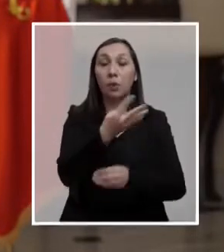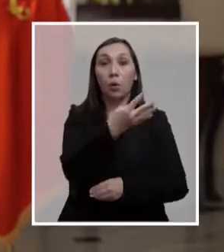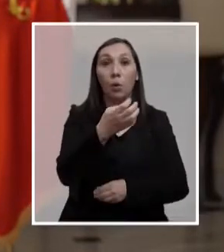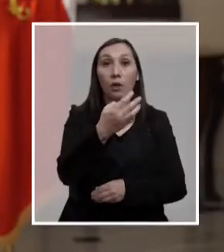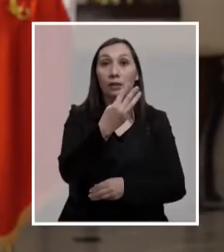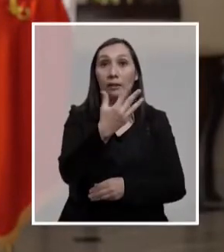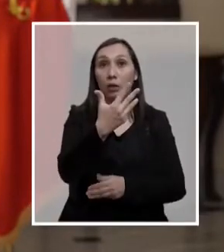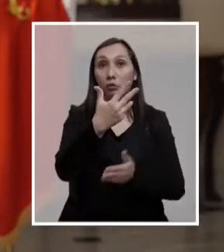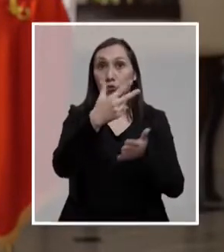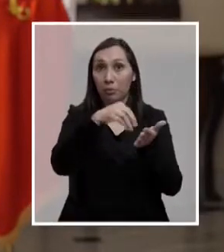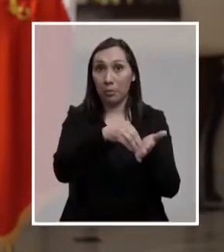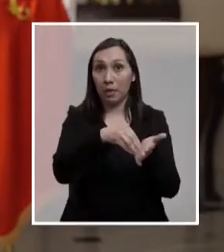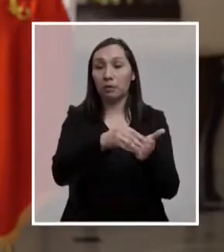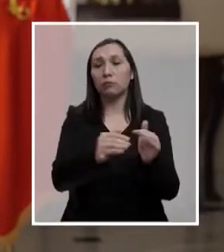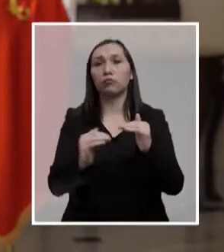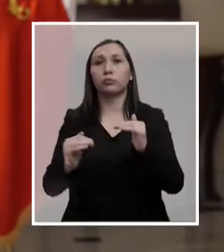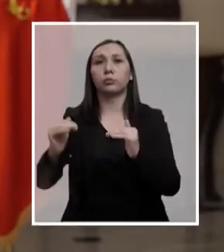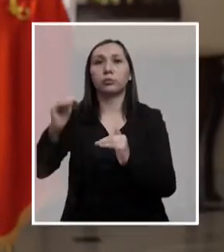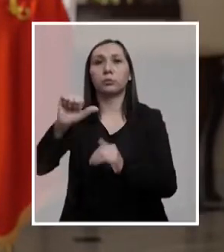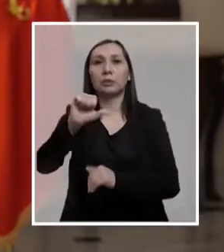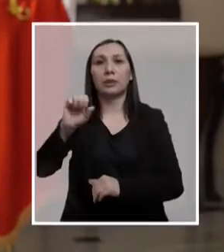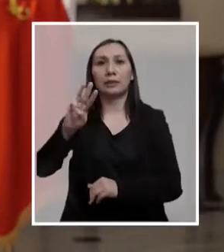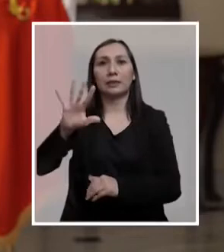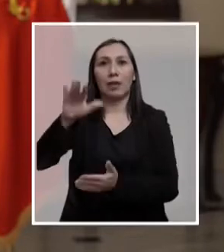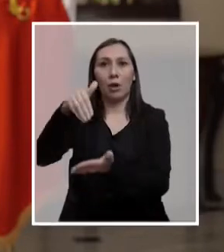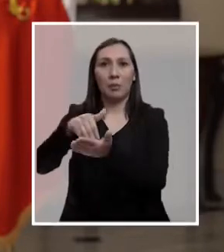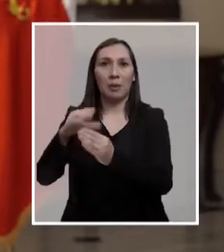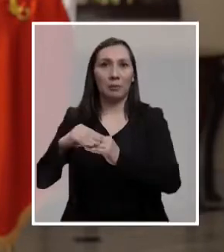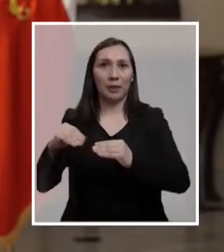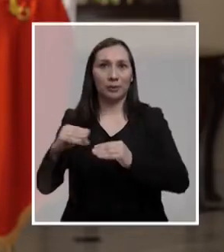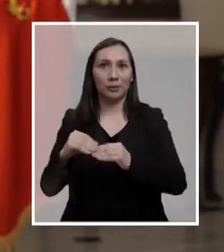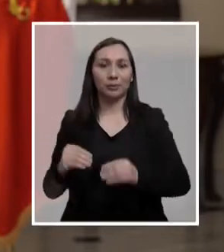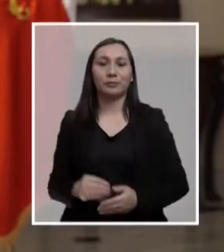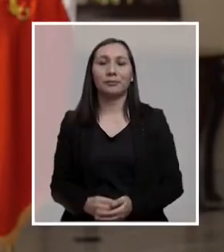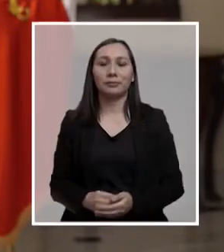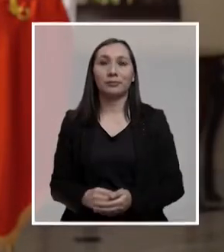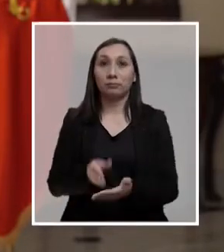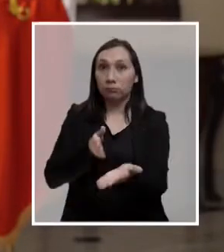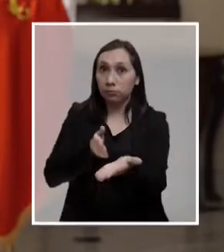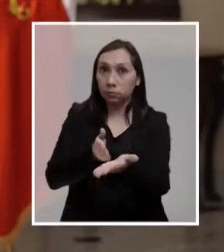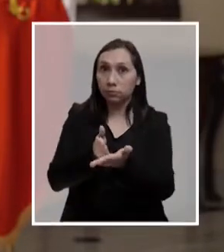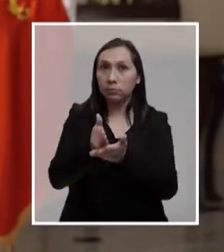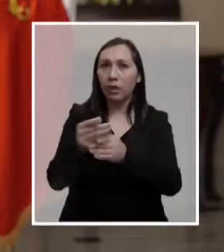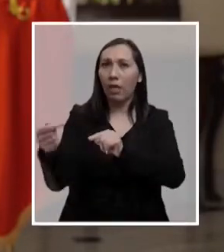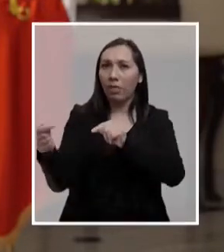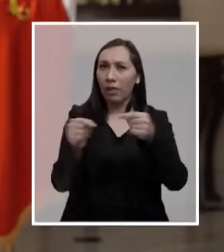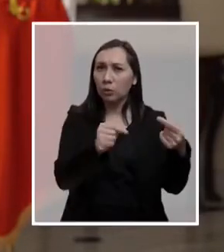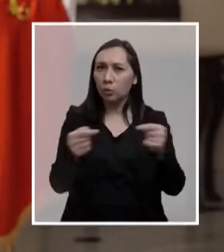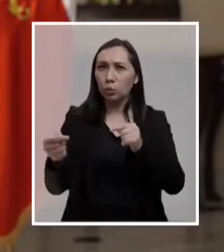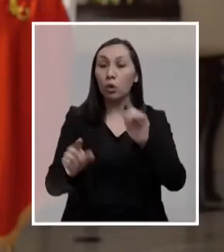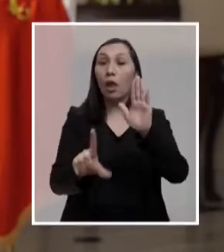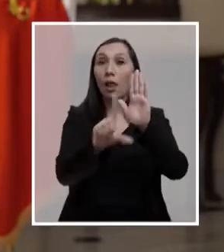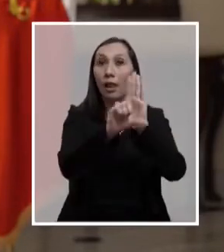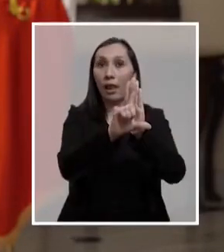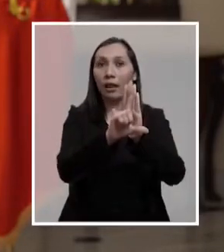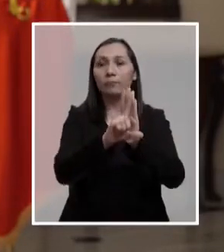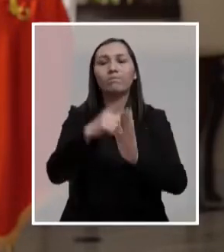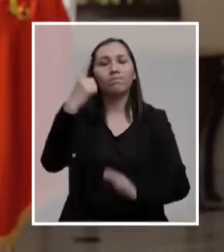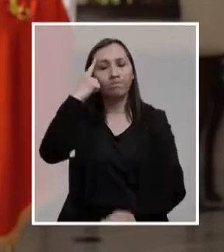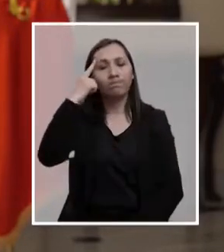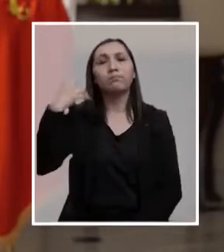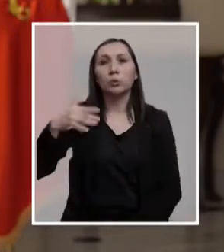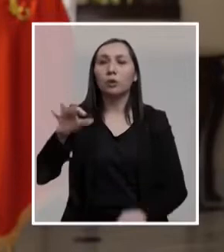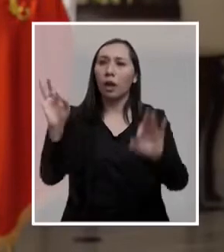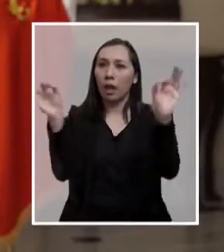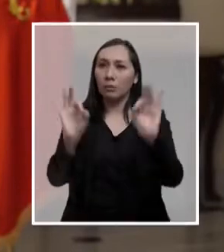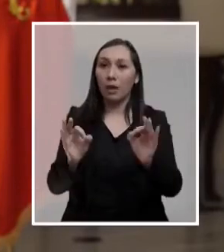438 mil a 635 mil pesos. Para dar inicio a la discusión de esta ley, creo importante